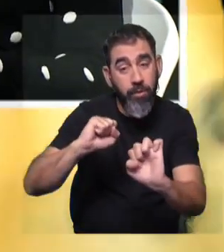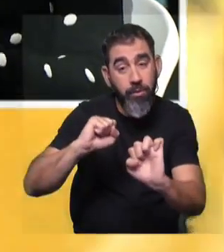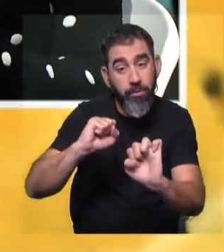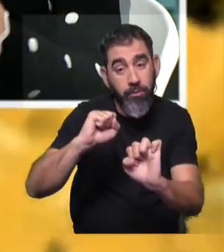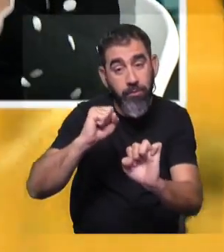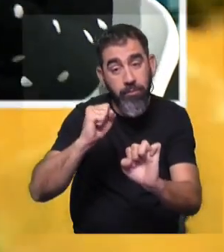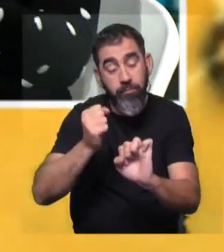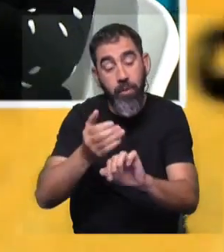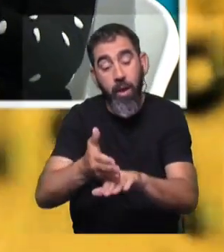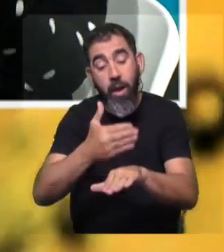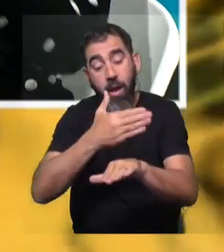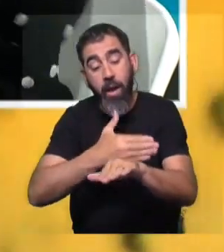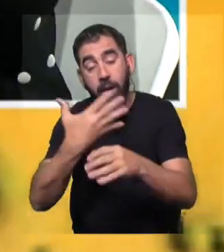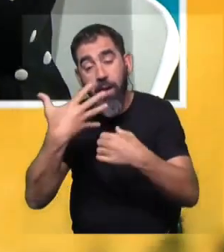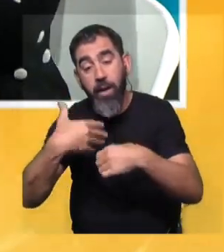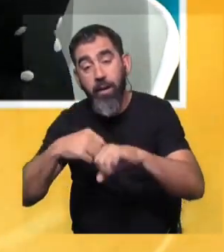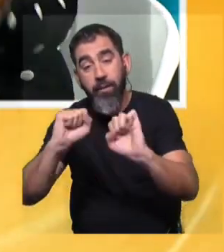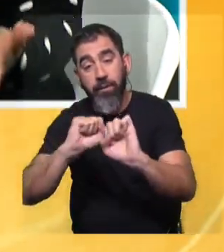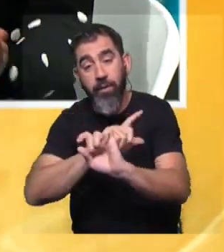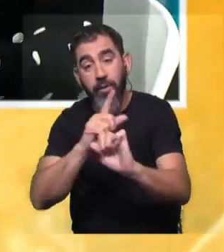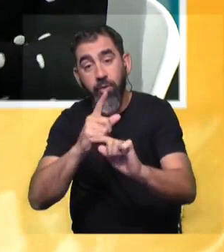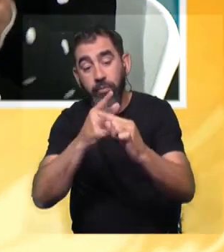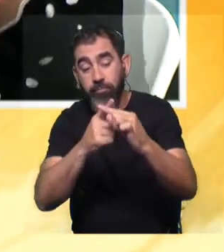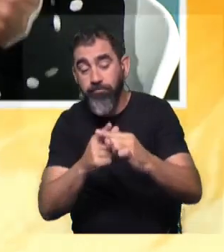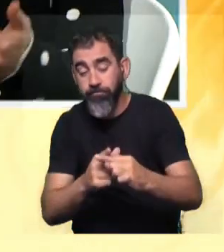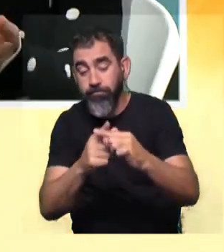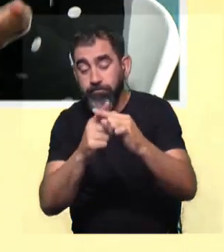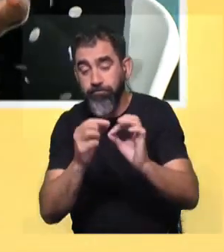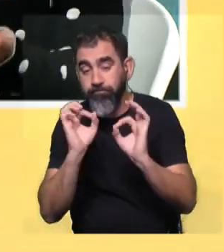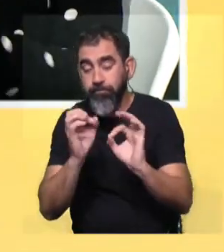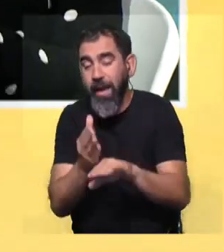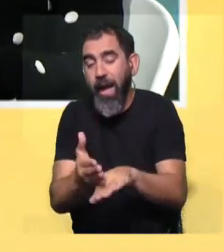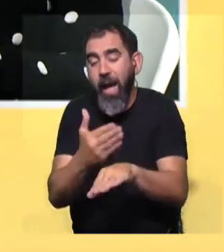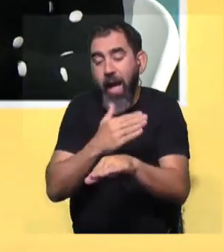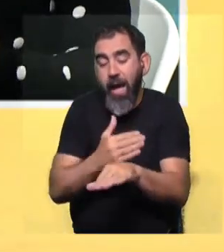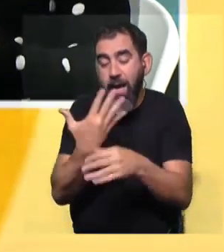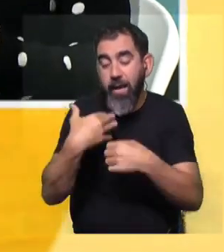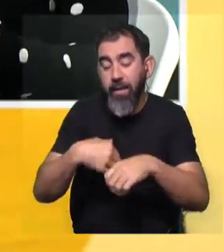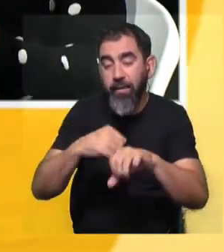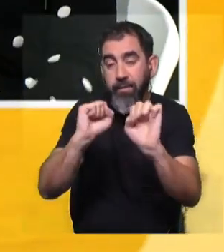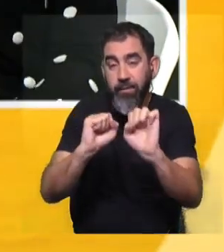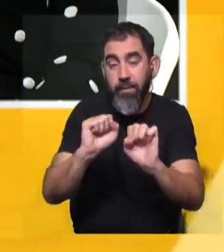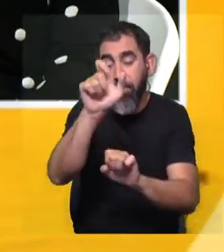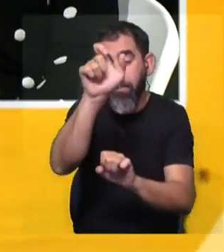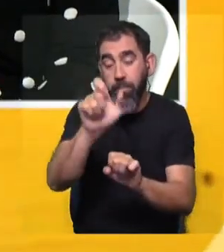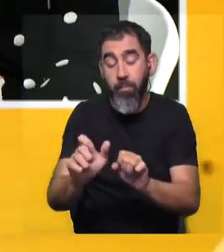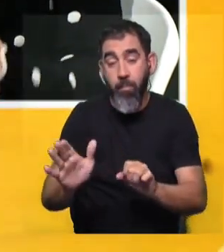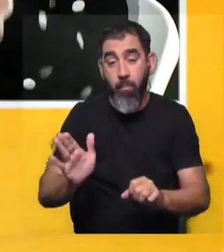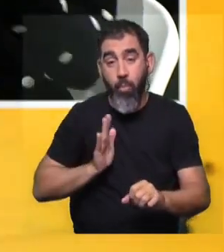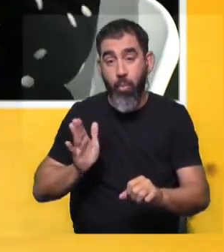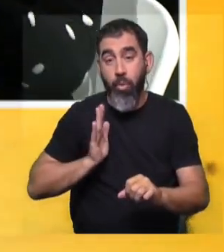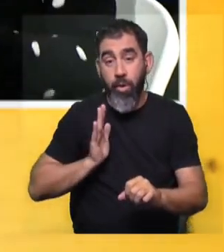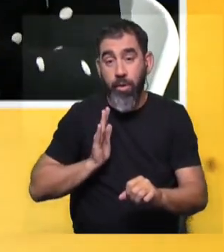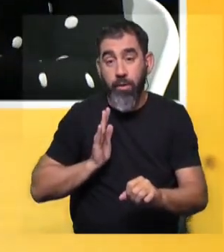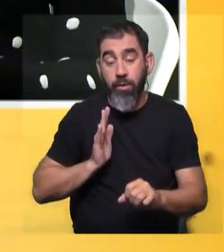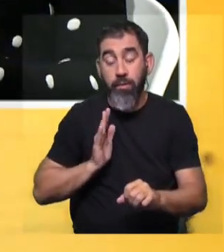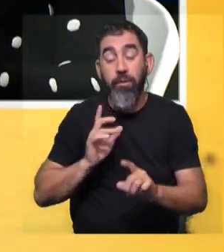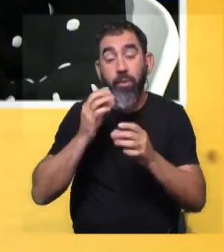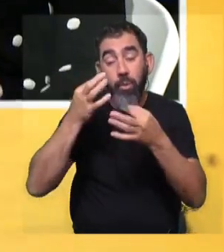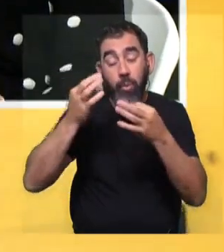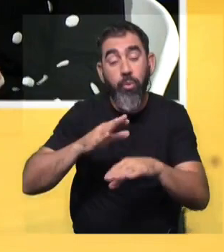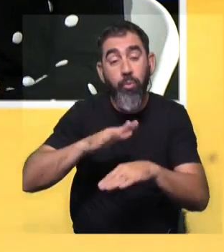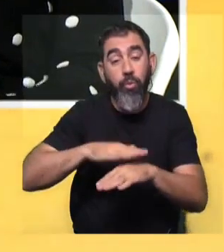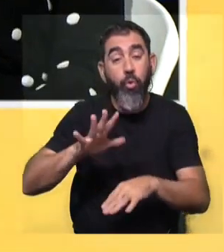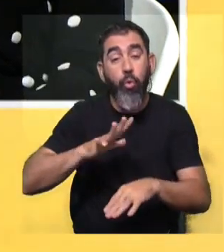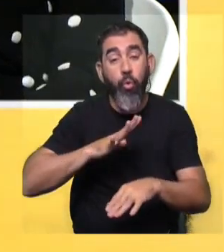indicios sin tener que llegar a tener el especímen, sino hacerlo con la paciente principalmente cuando todavía